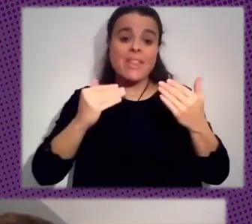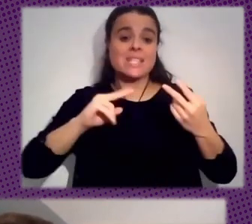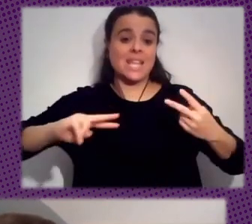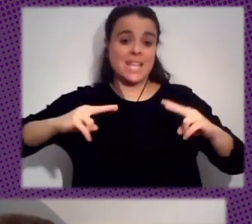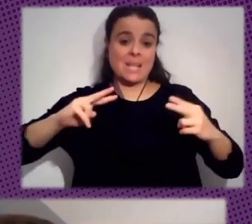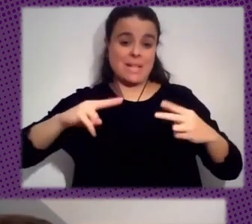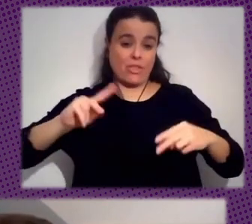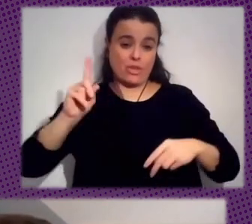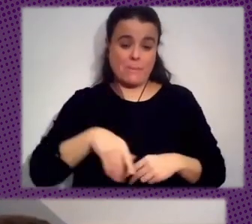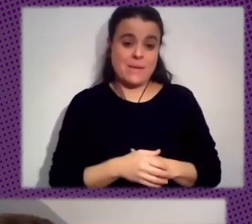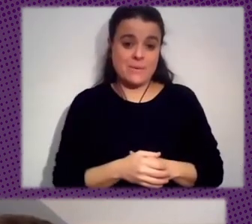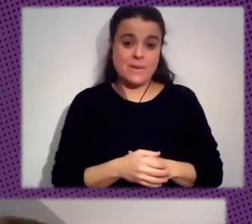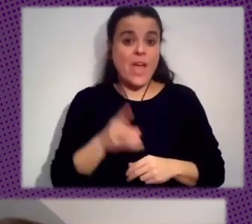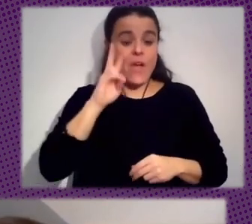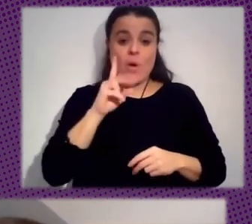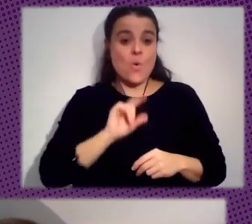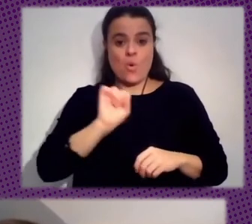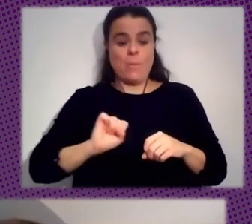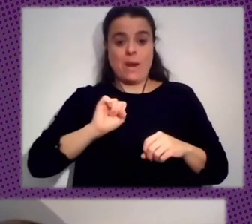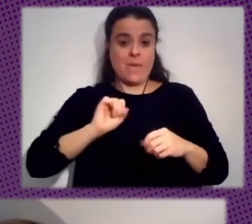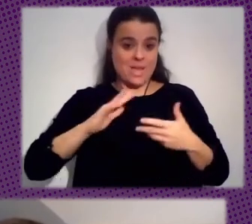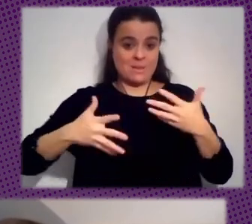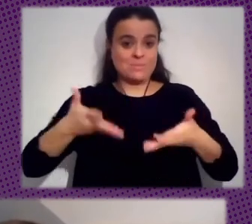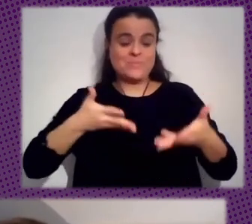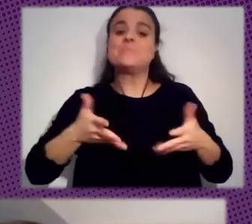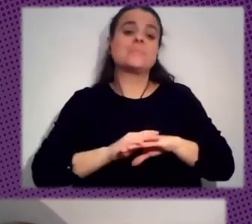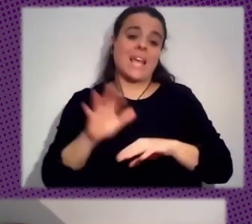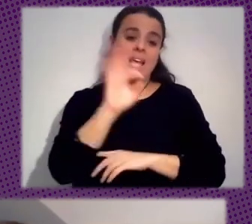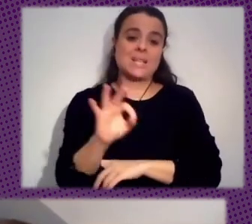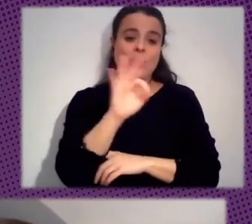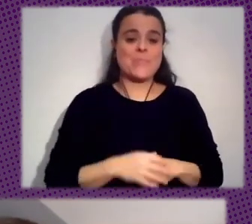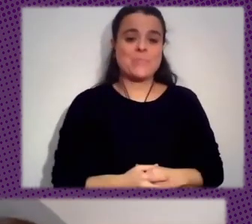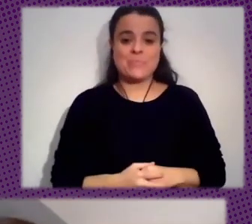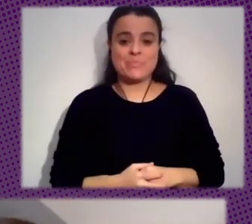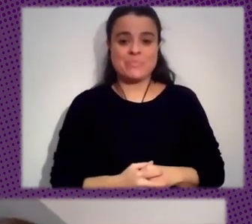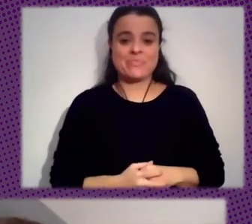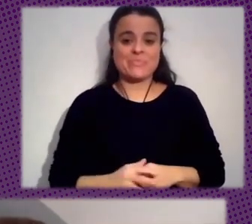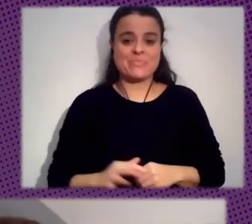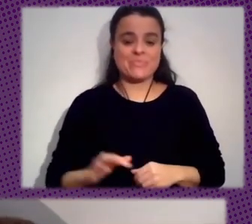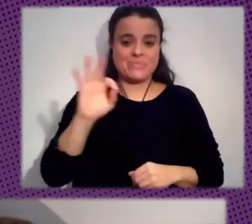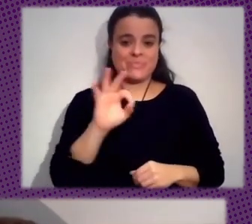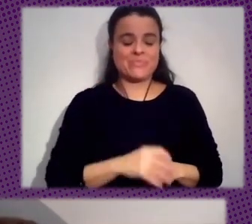Que Vivo Haciendo Maravillas Ahí Y Nada Hasta Luego Gracias Hasta Luego